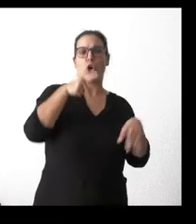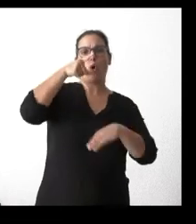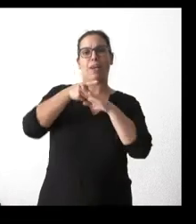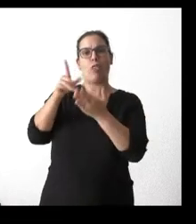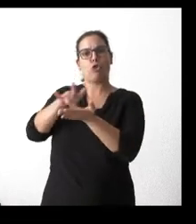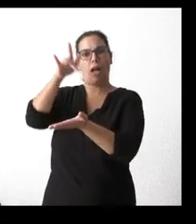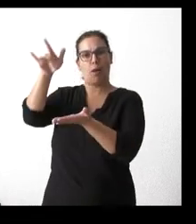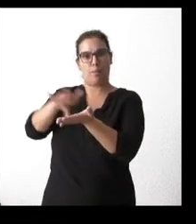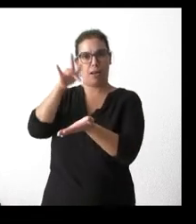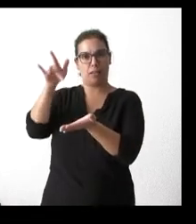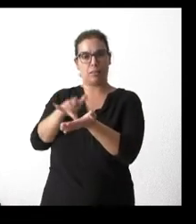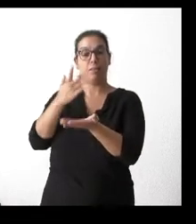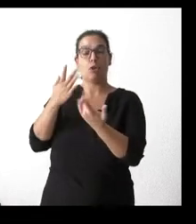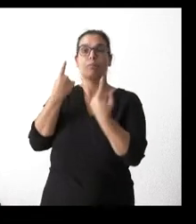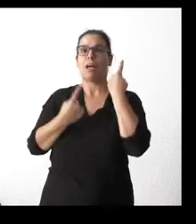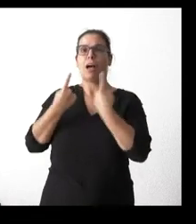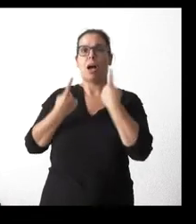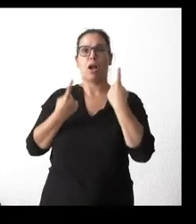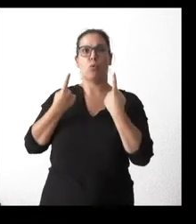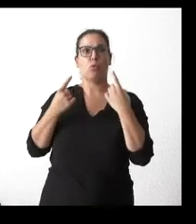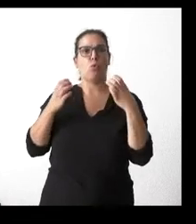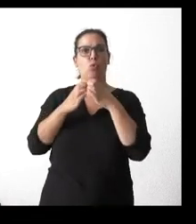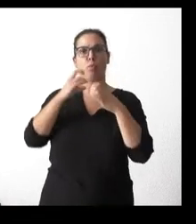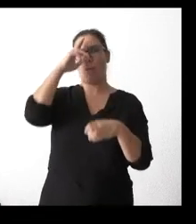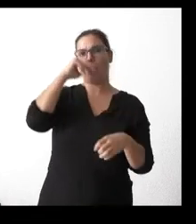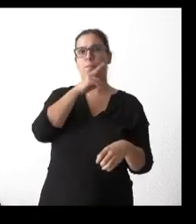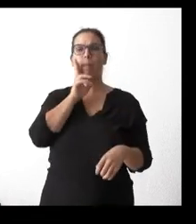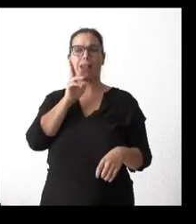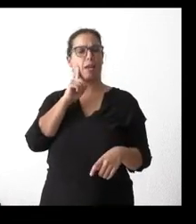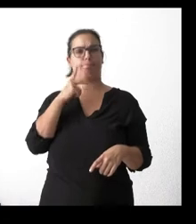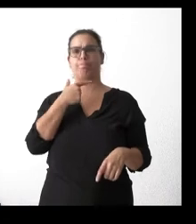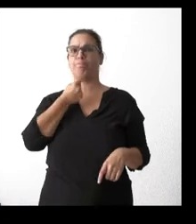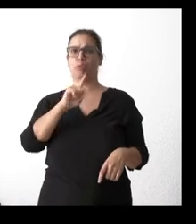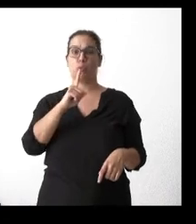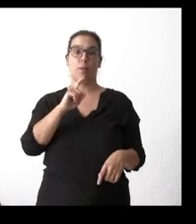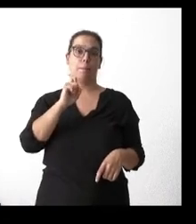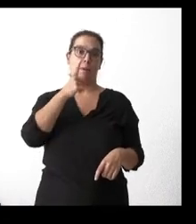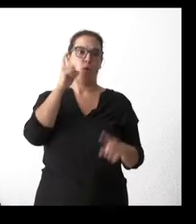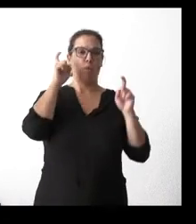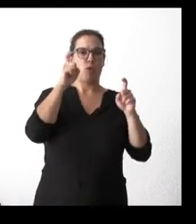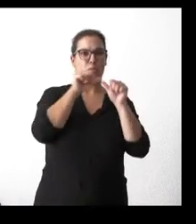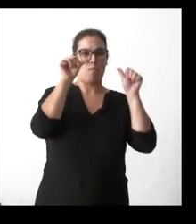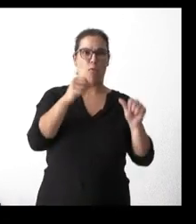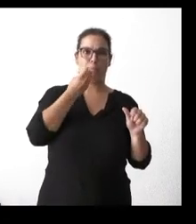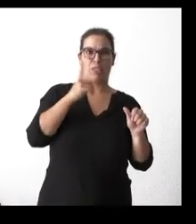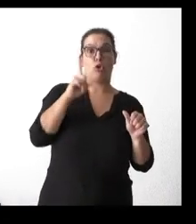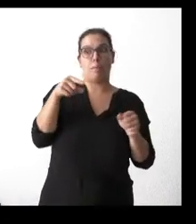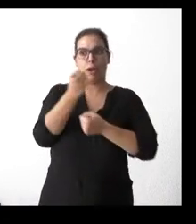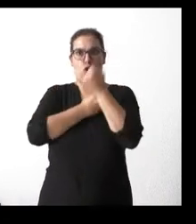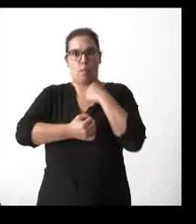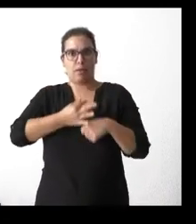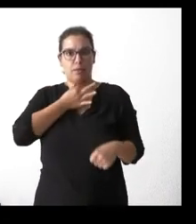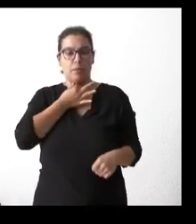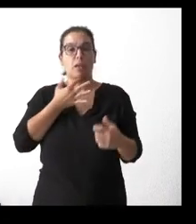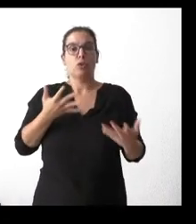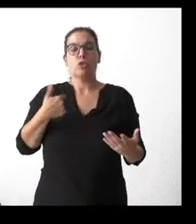está generando rechazo en algunos grupos de padres, tanto por motivos educativos como por motivos económicos. En este